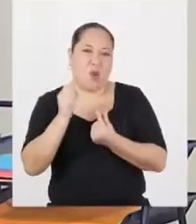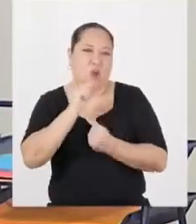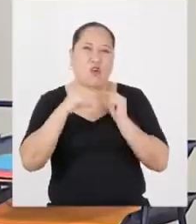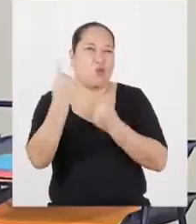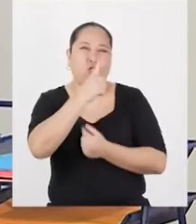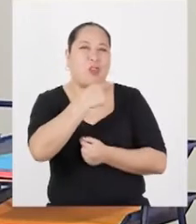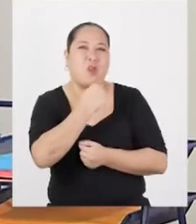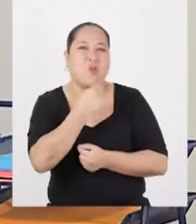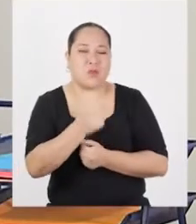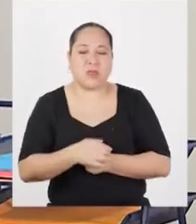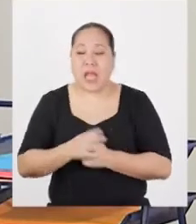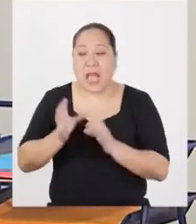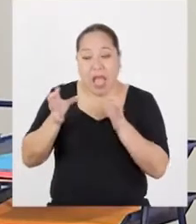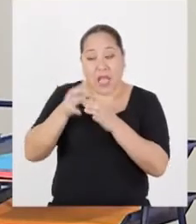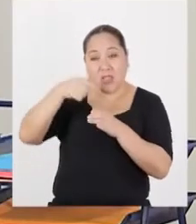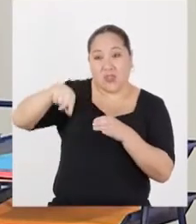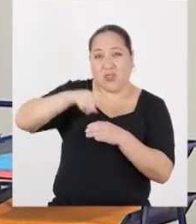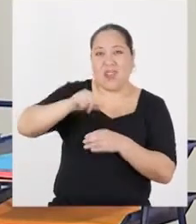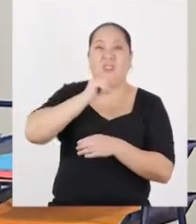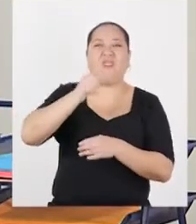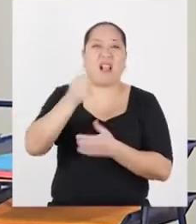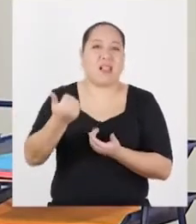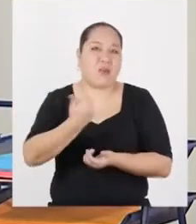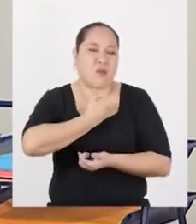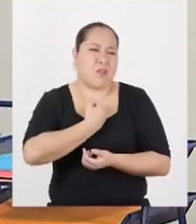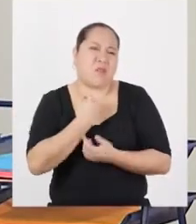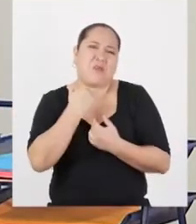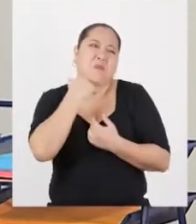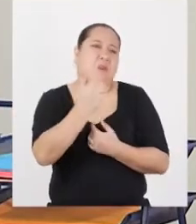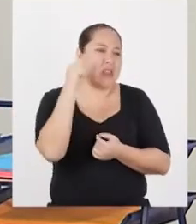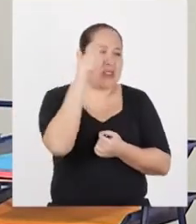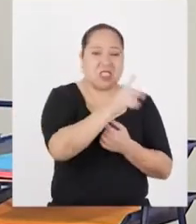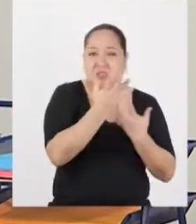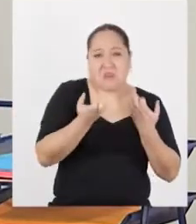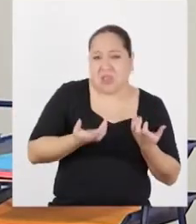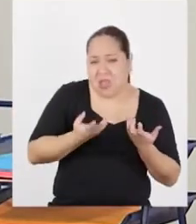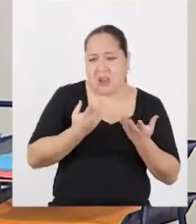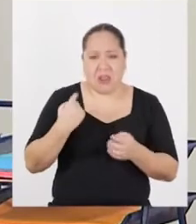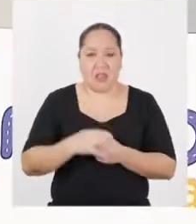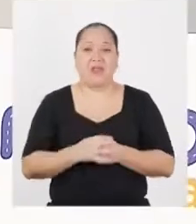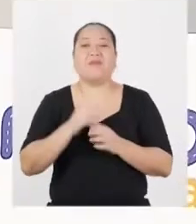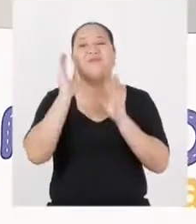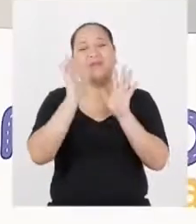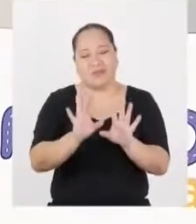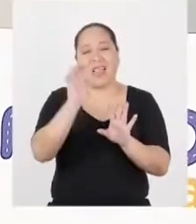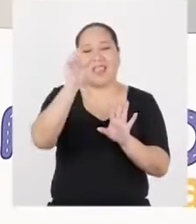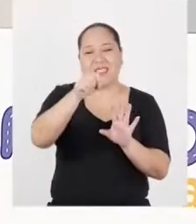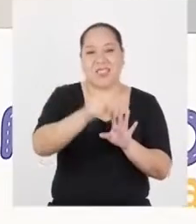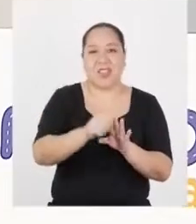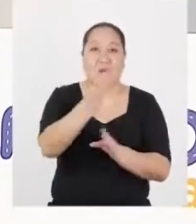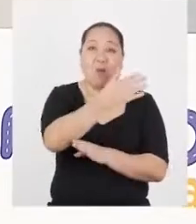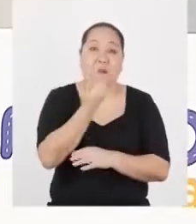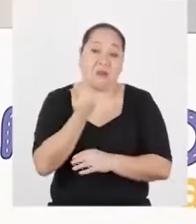que al grupo mismo le falta autonomía. Es decir, ¿qué le importa al grupo que alguien no quiera lo que todos quieren? Precisamente,